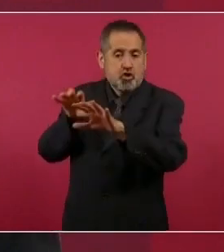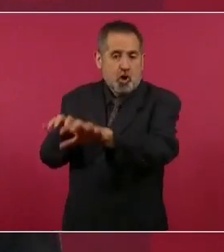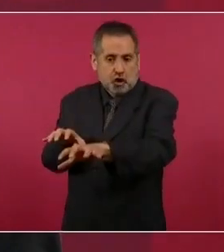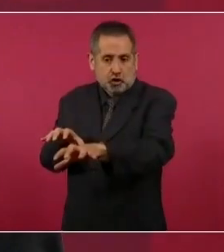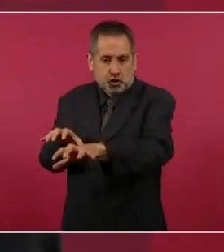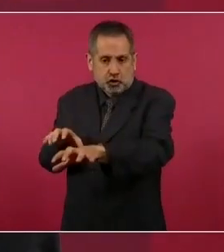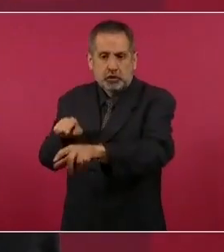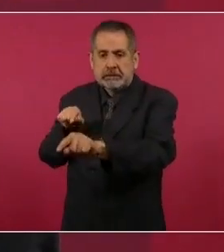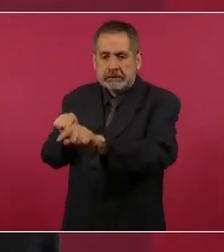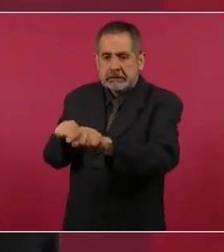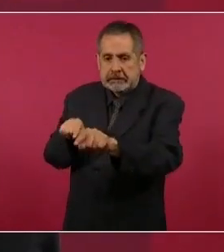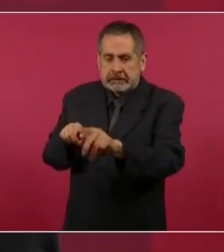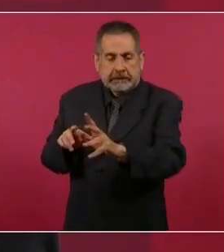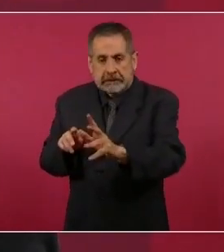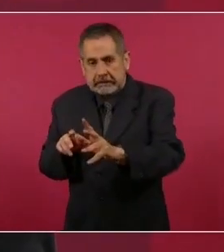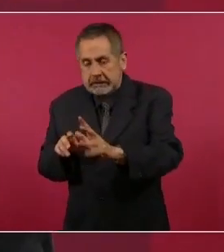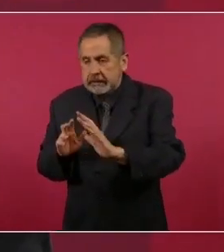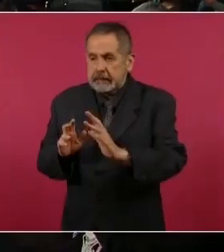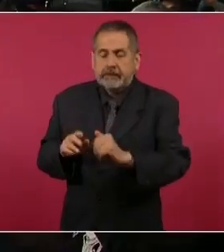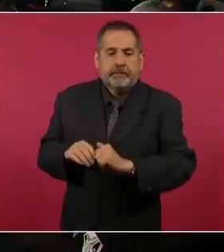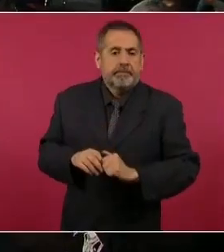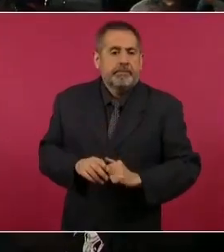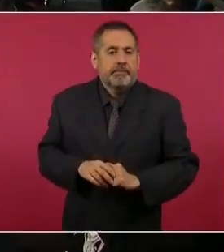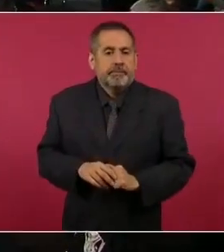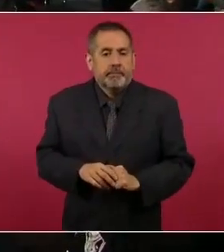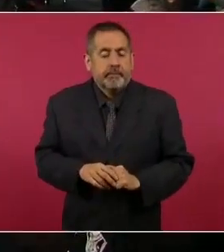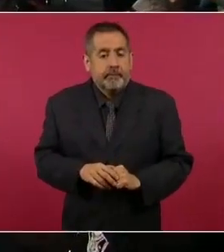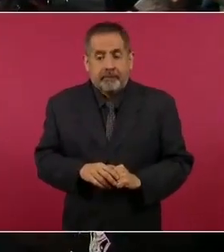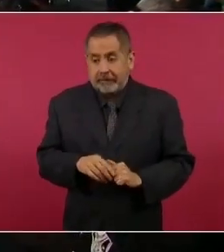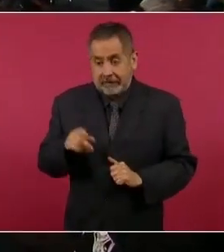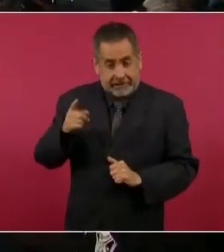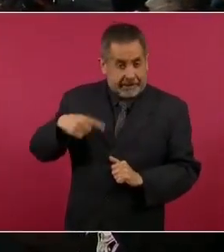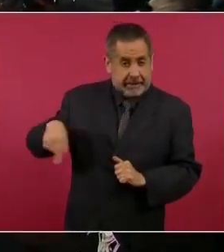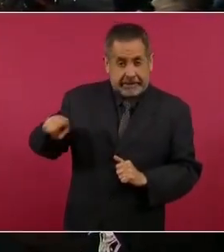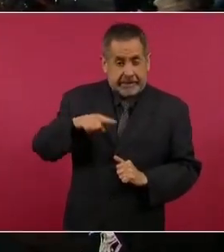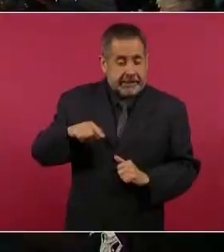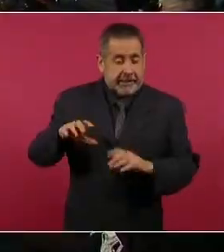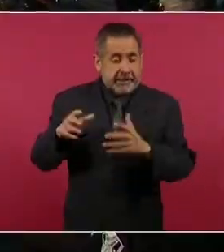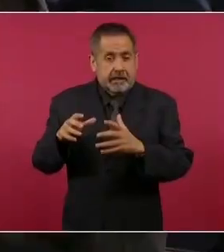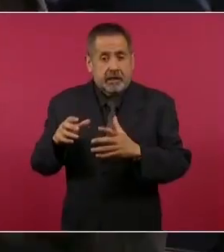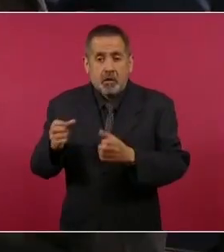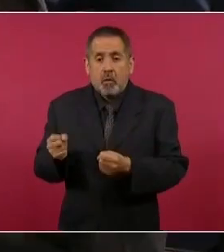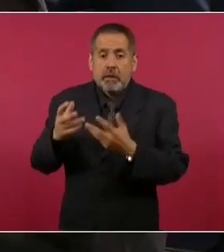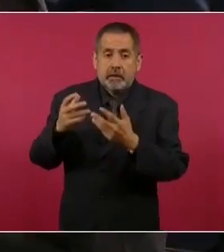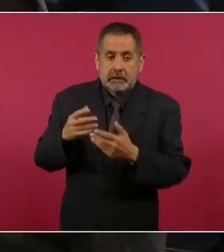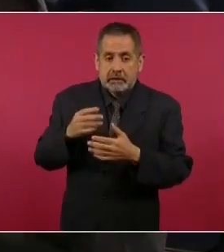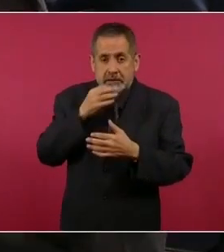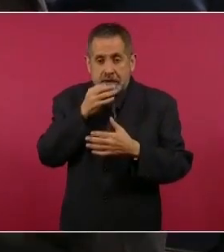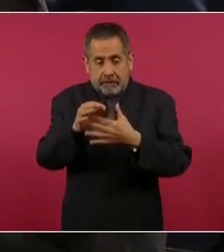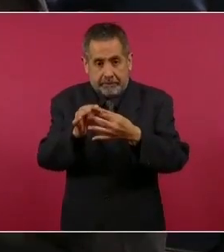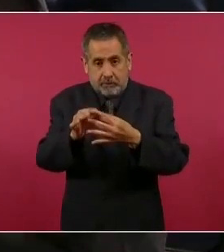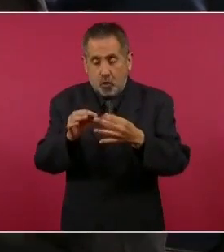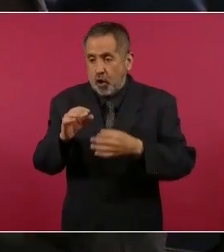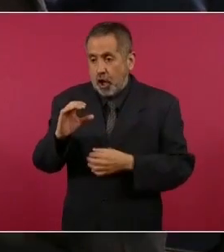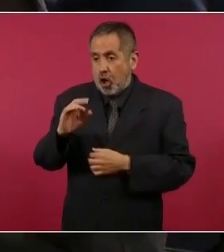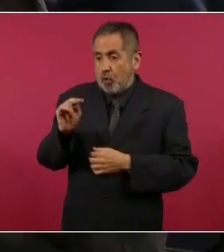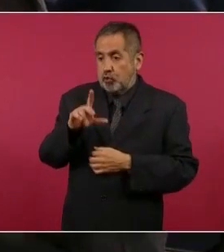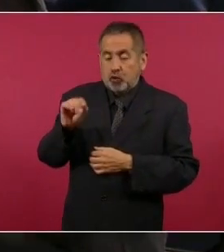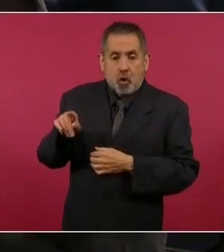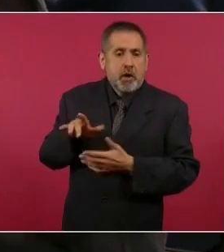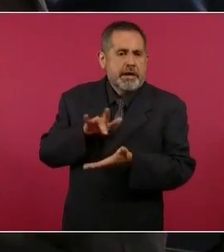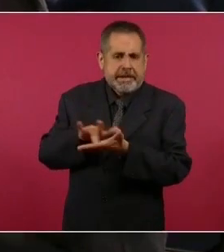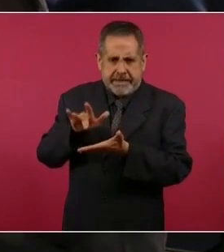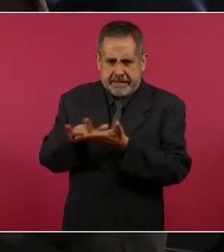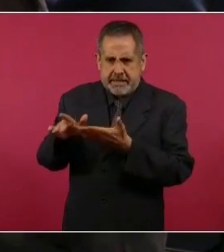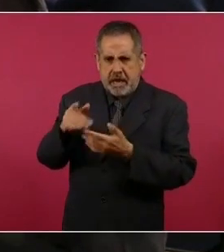afortunadamente ya llegó a México. De los casos que le comento, en Cusco se ha apoyado